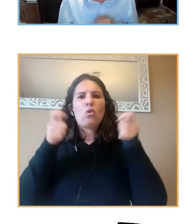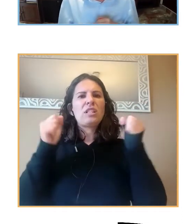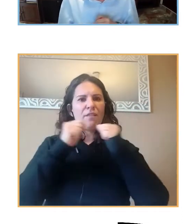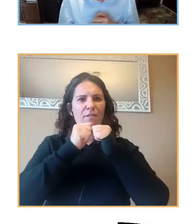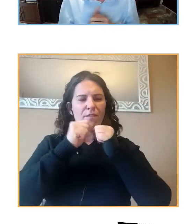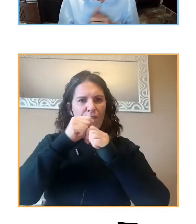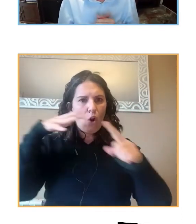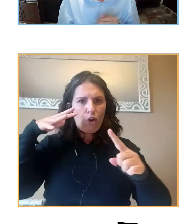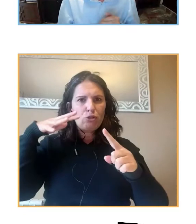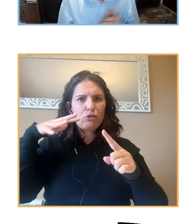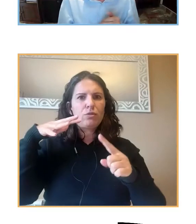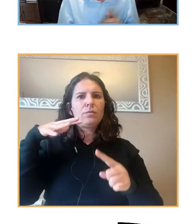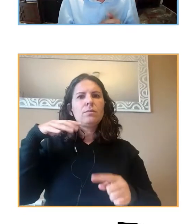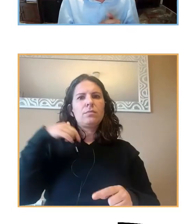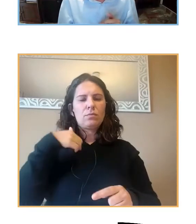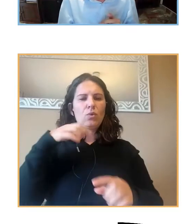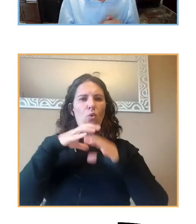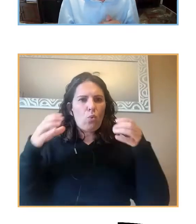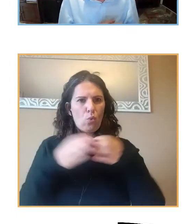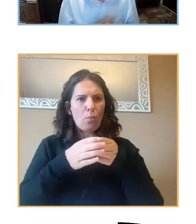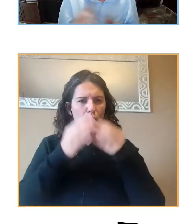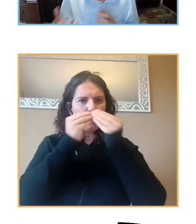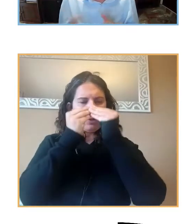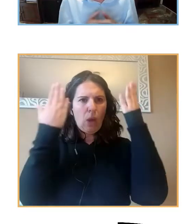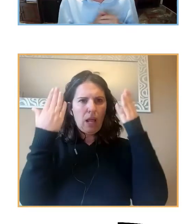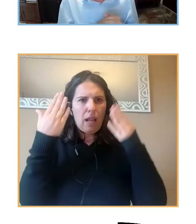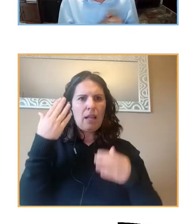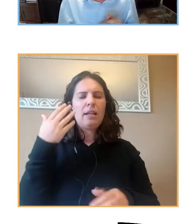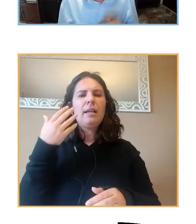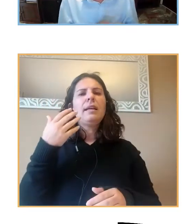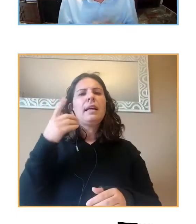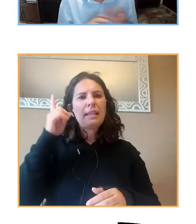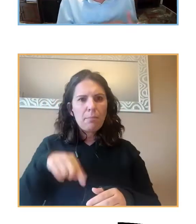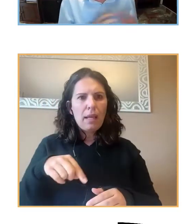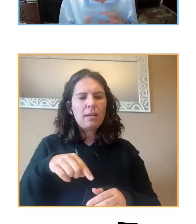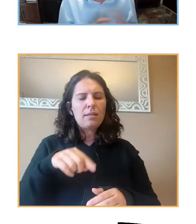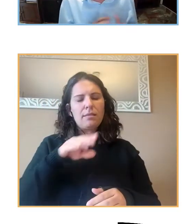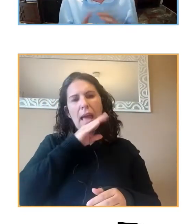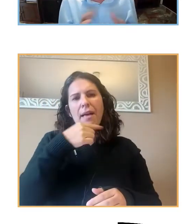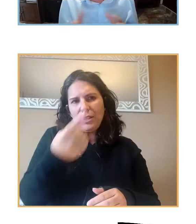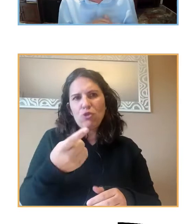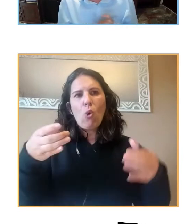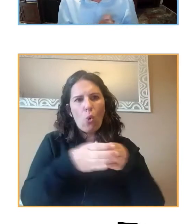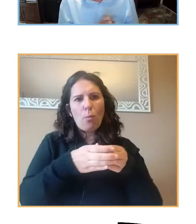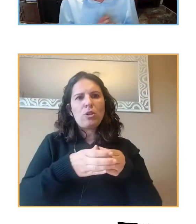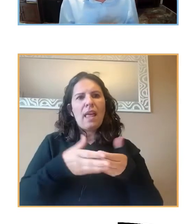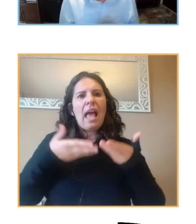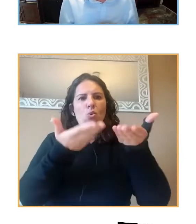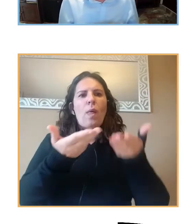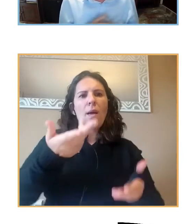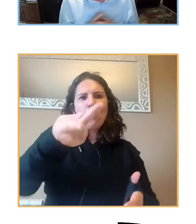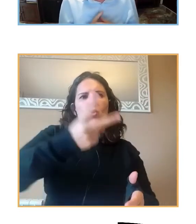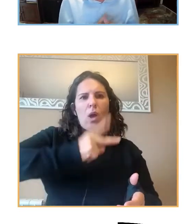grupos virtuales y en los grupos de ayuda mutua, por supuesto. De forma virtual, porque presencial